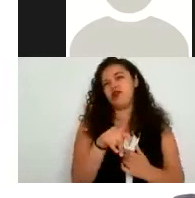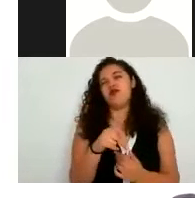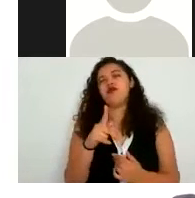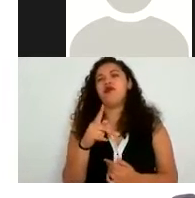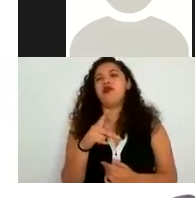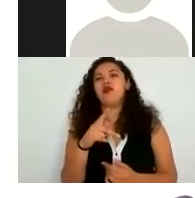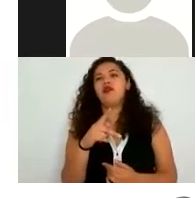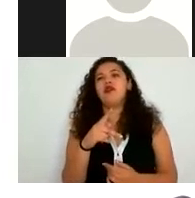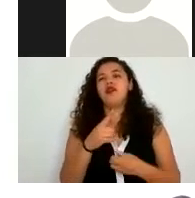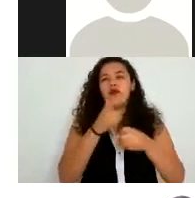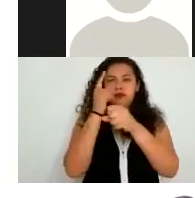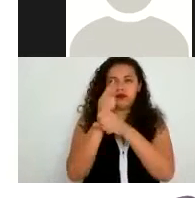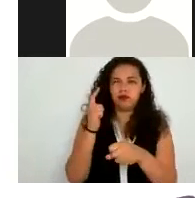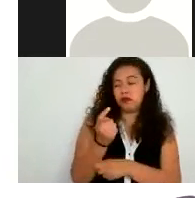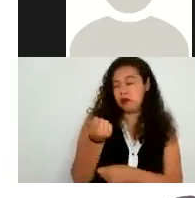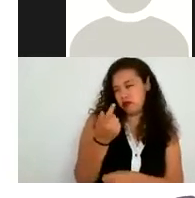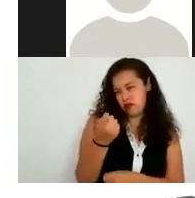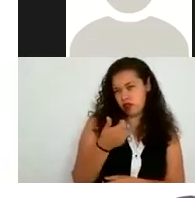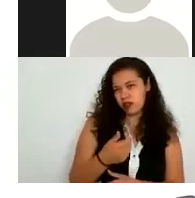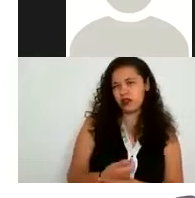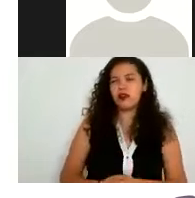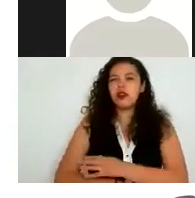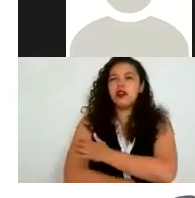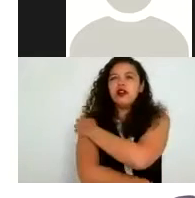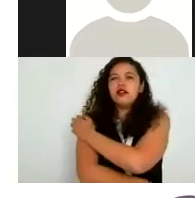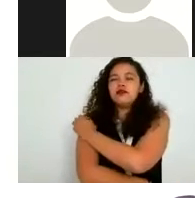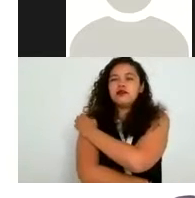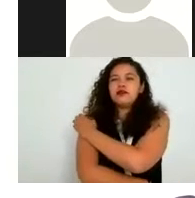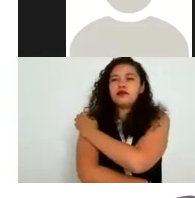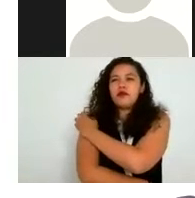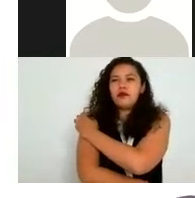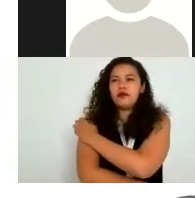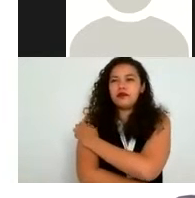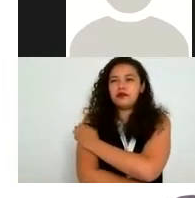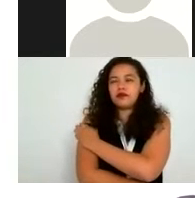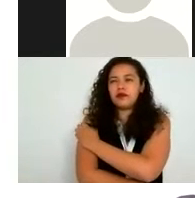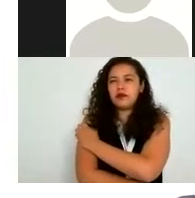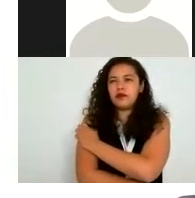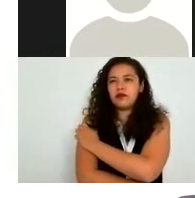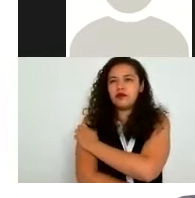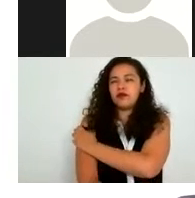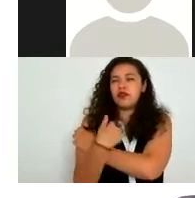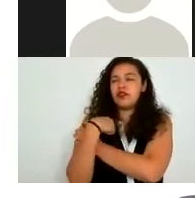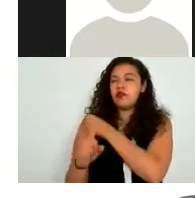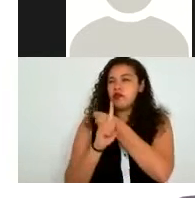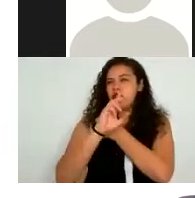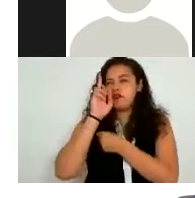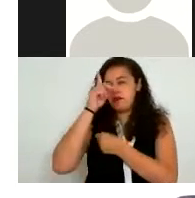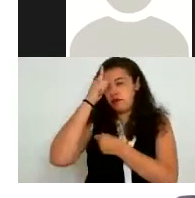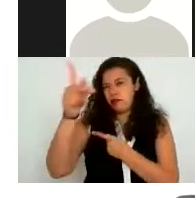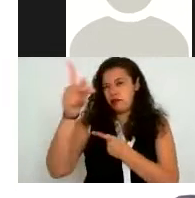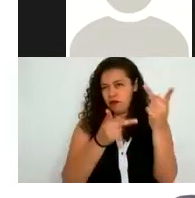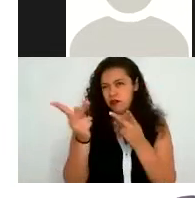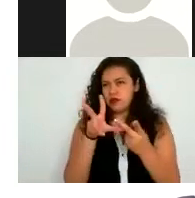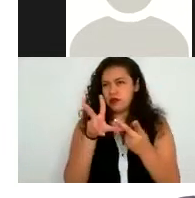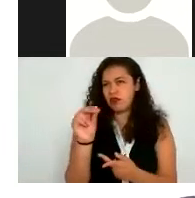datos identificativos no le veo problema que los estén solicitando porque al final sí le estás dando un fin que justo es el